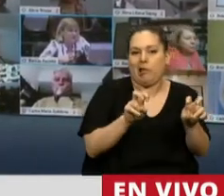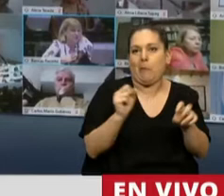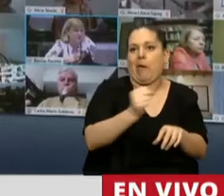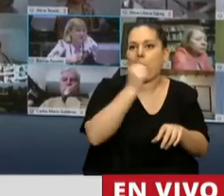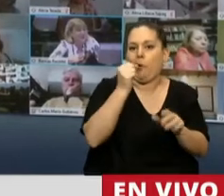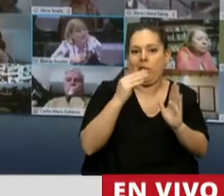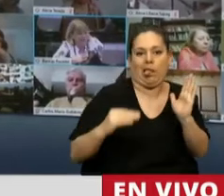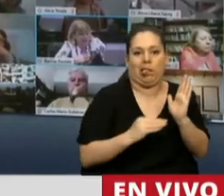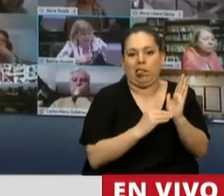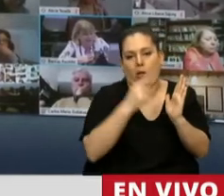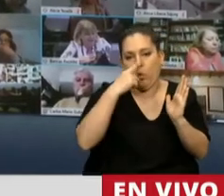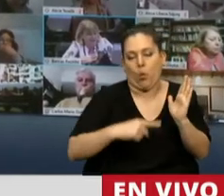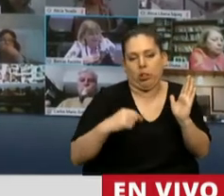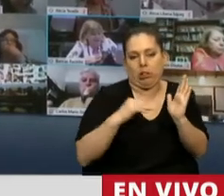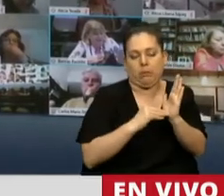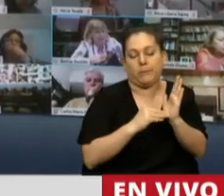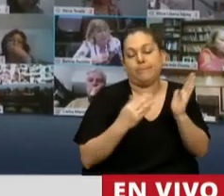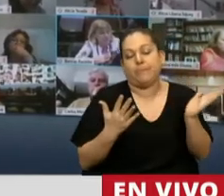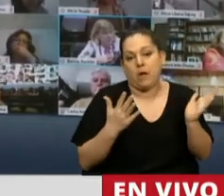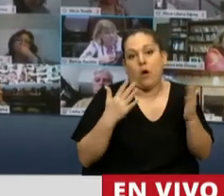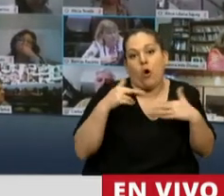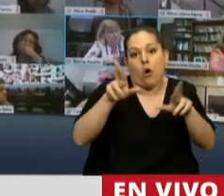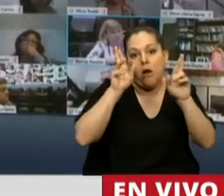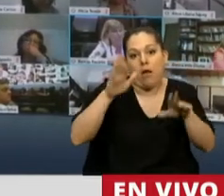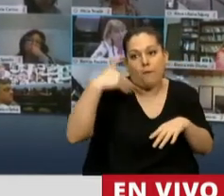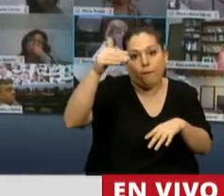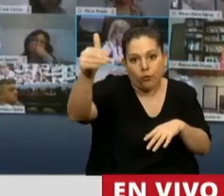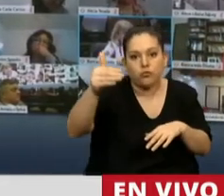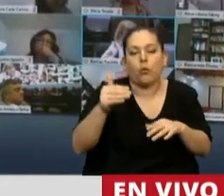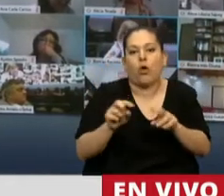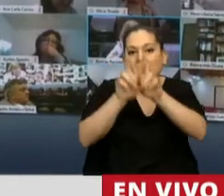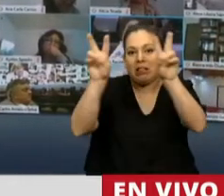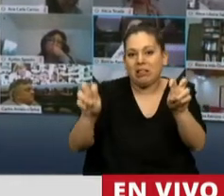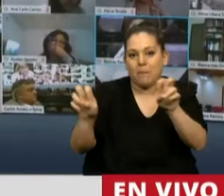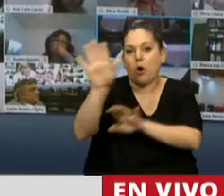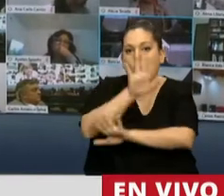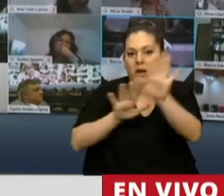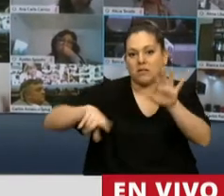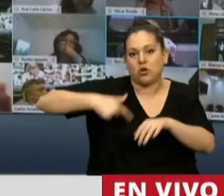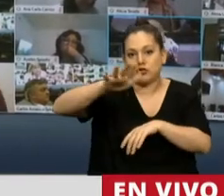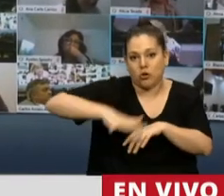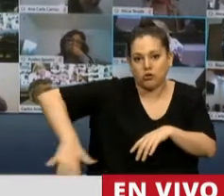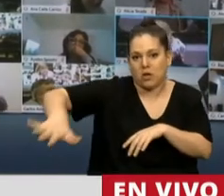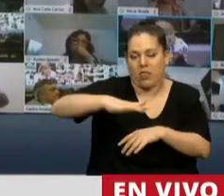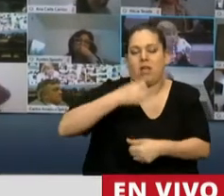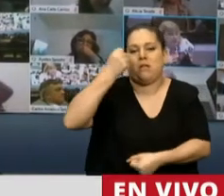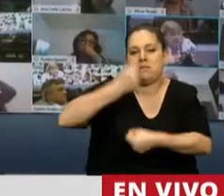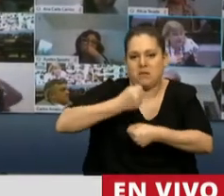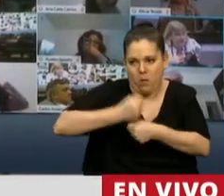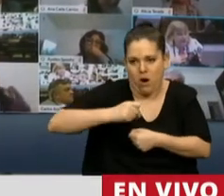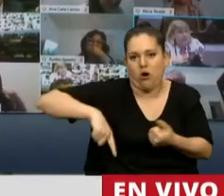día. Pero seguramente en una nueva normalidad, los temas de la organización comunitaria, el trabajo